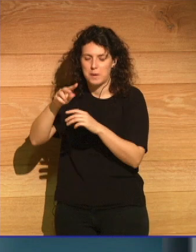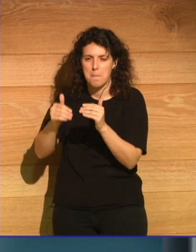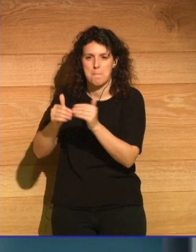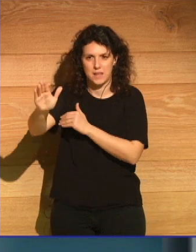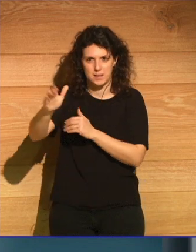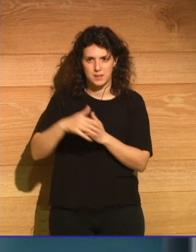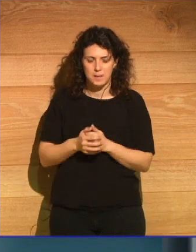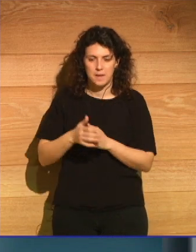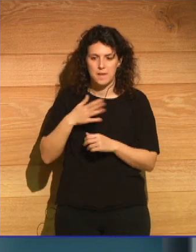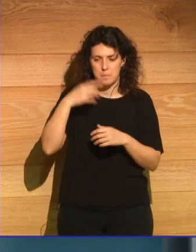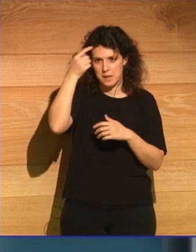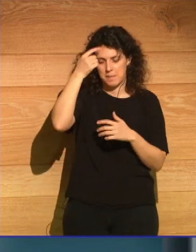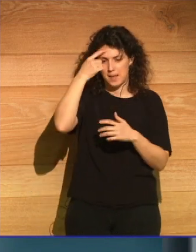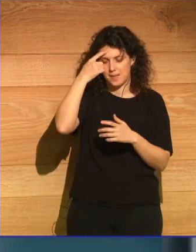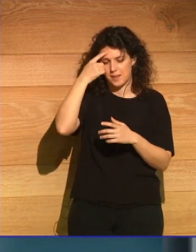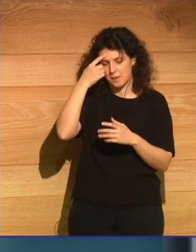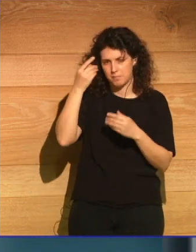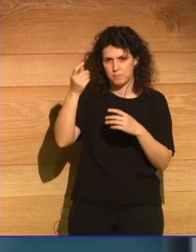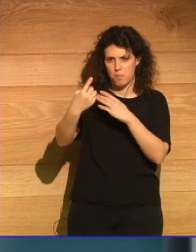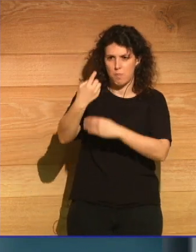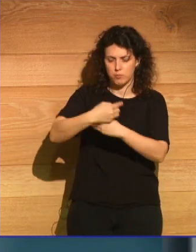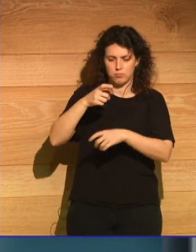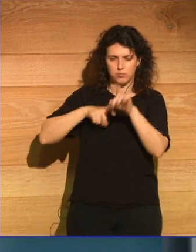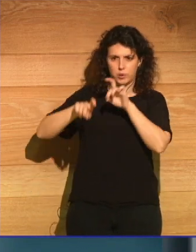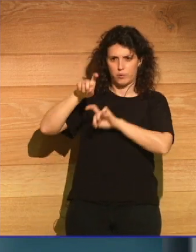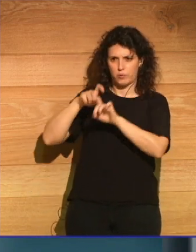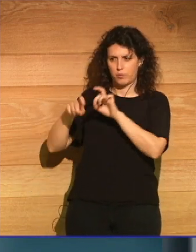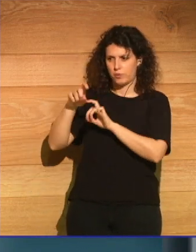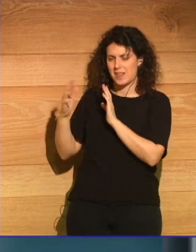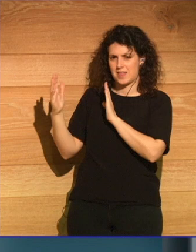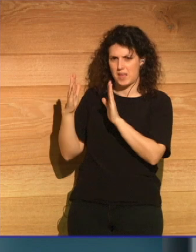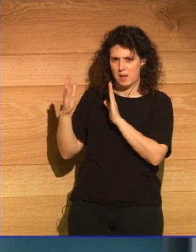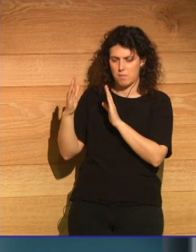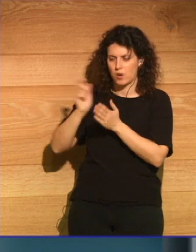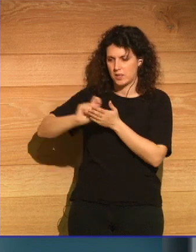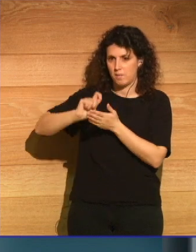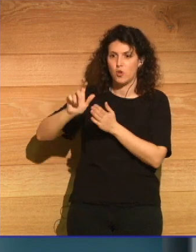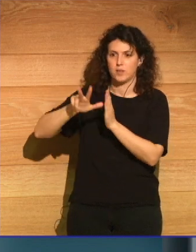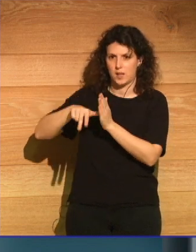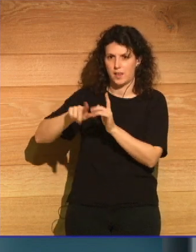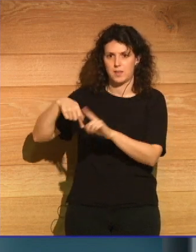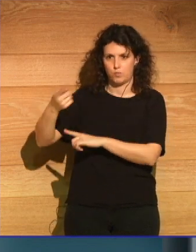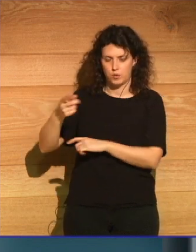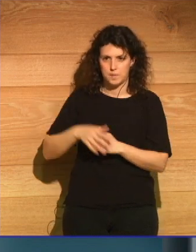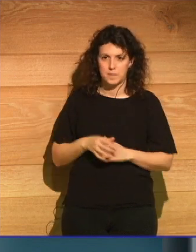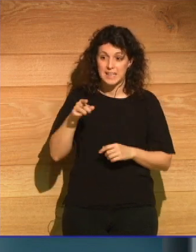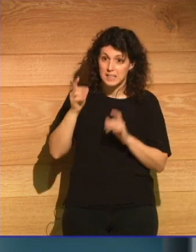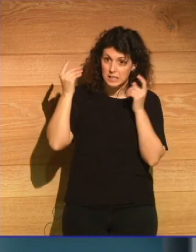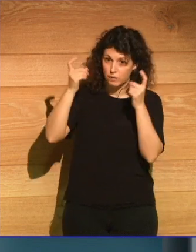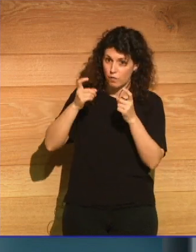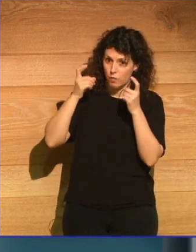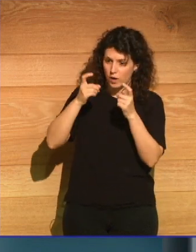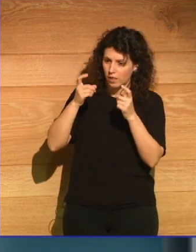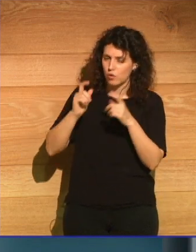Obligué a mi mente a retroceder a través de los insondables abismos del tiempo, escribió más tarde. Ese esfuerzo no está a su